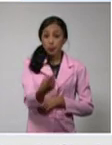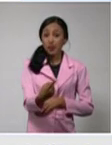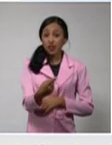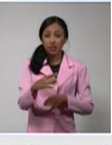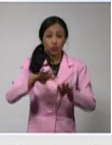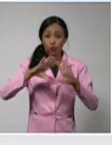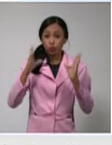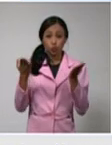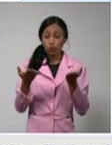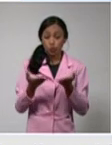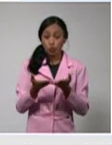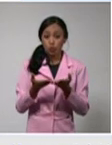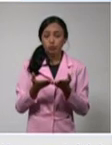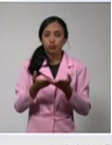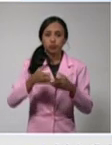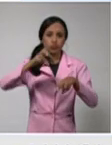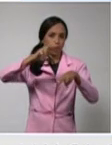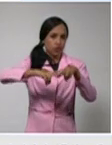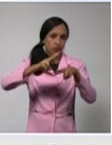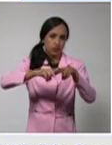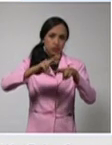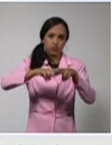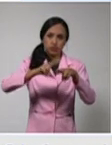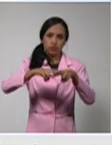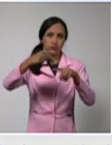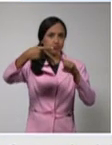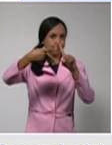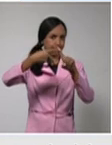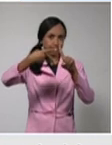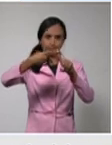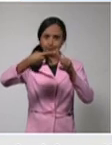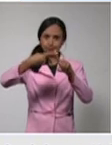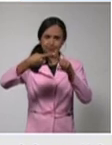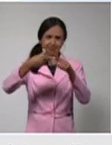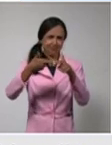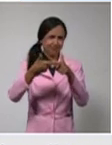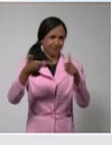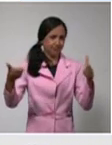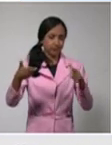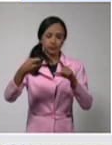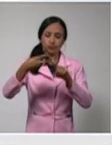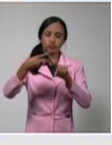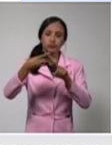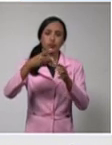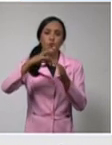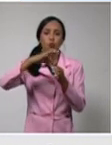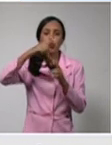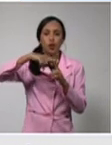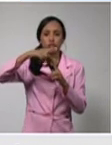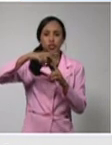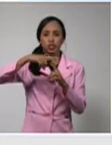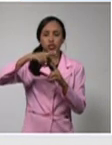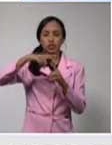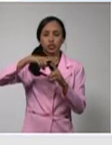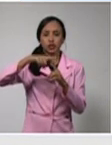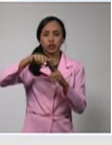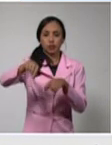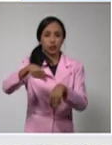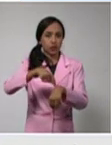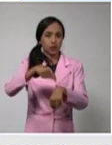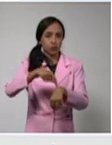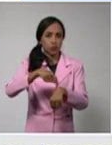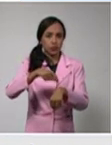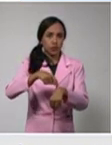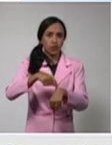La Habana siempre ha mantenido las tasas más elevadas. Le sigue Guantánamo, que en estos momentos no es de las